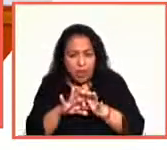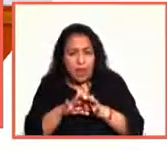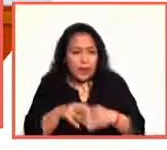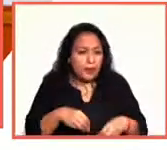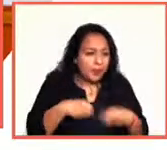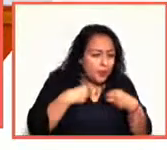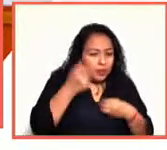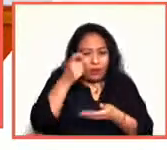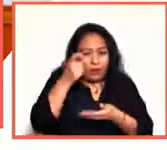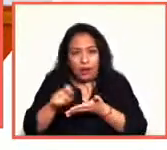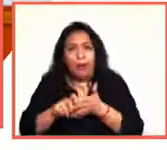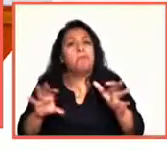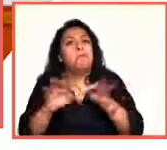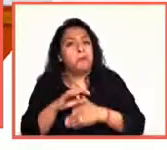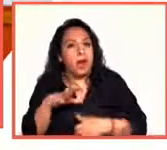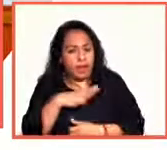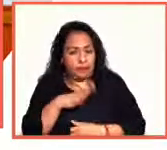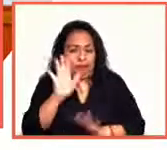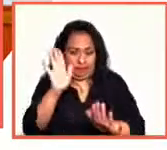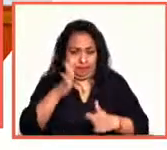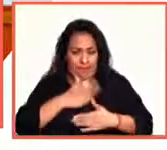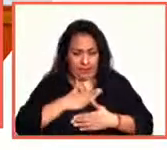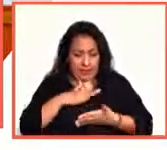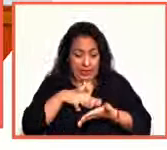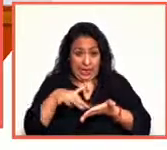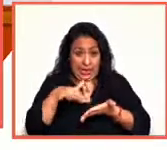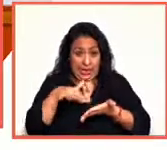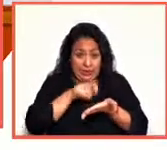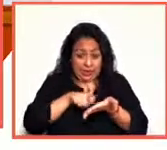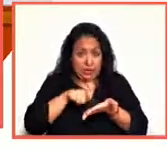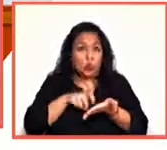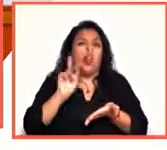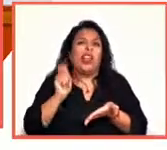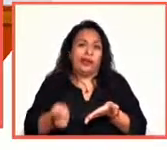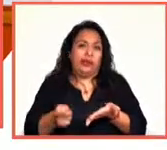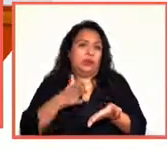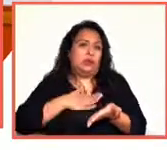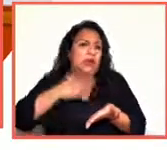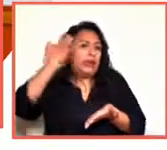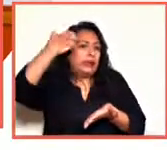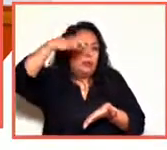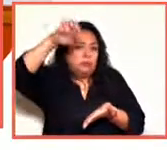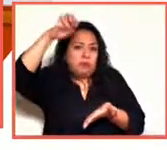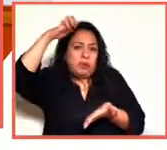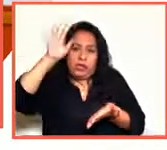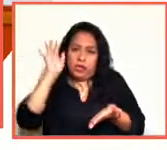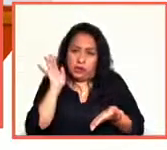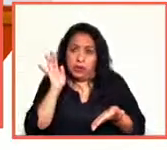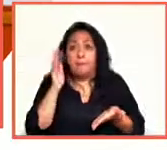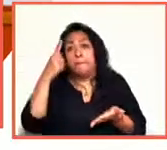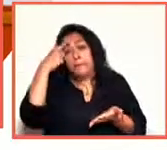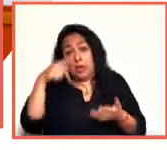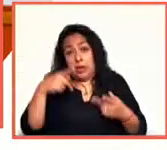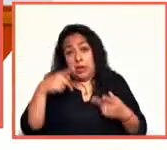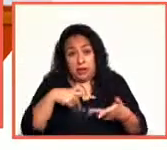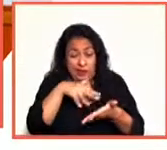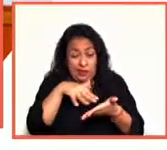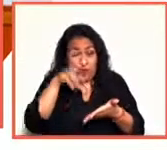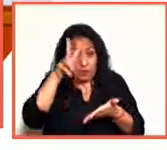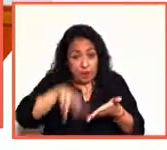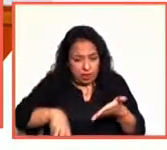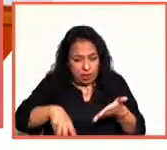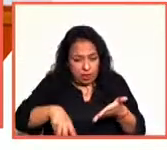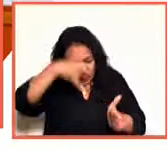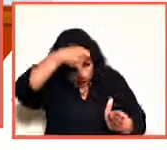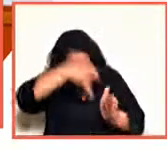Ahora, para mí la literatura es una experiencia, ¿sí? Para los lectores que realmente se meten en los libros, en los